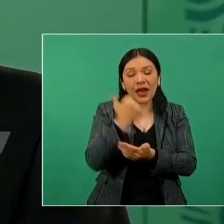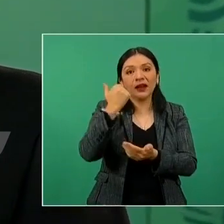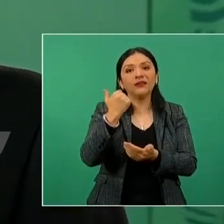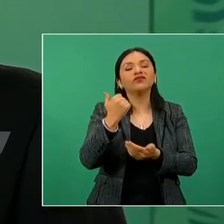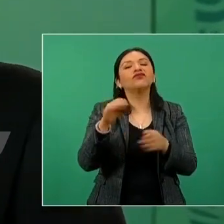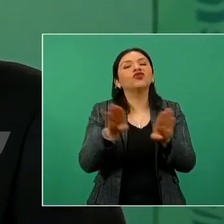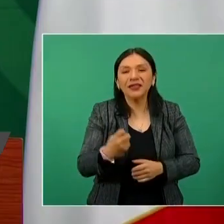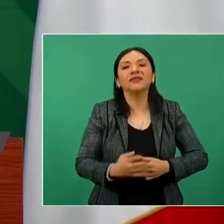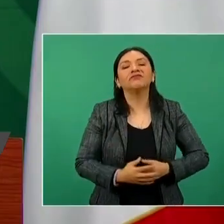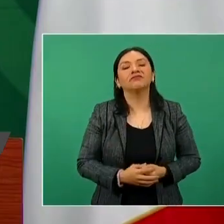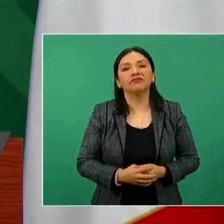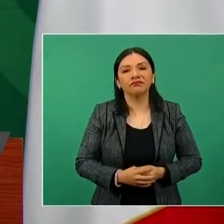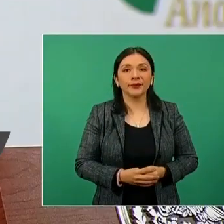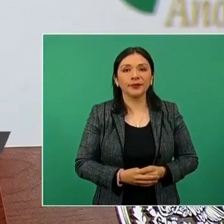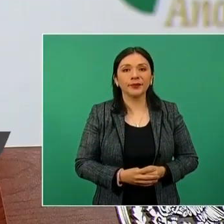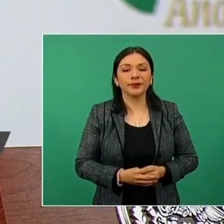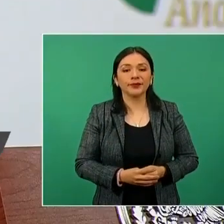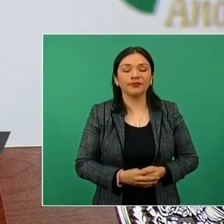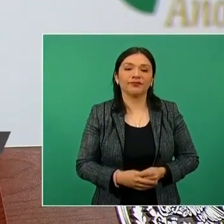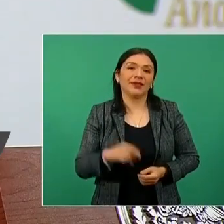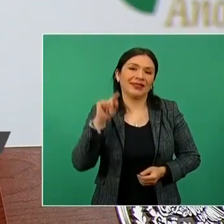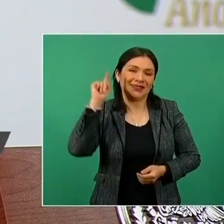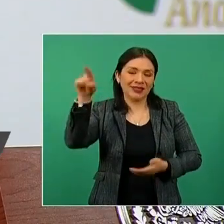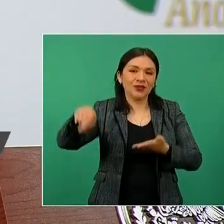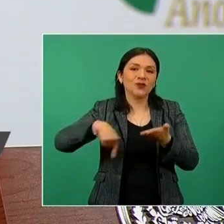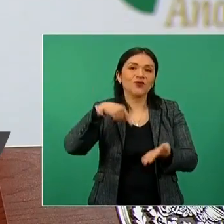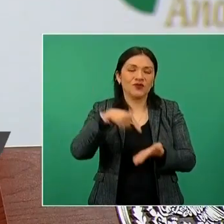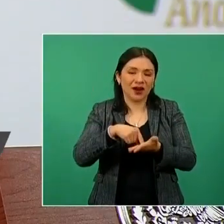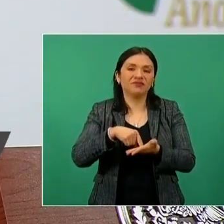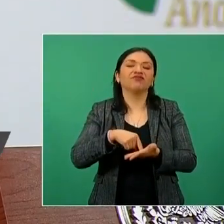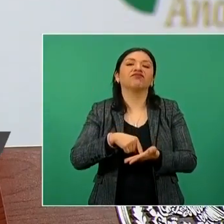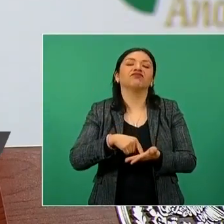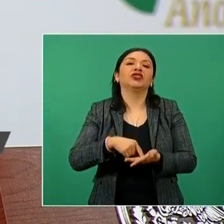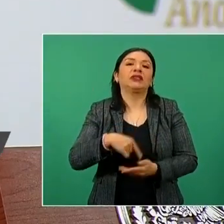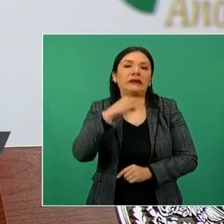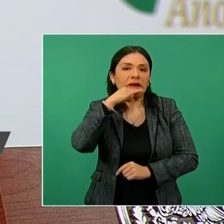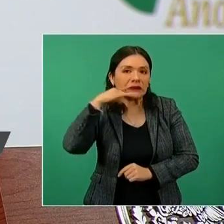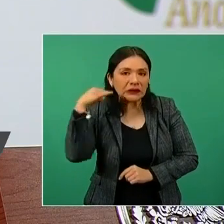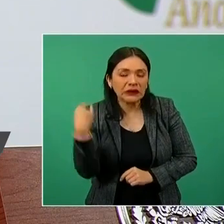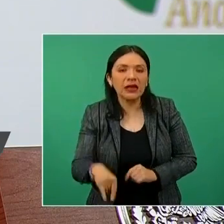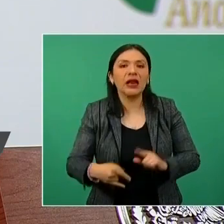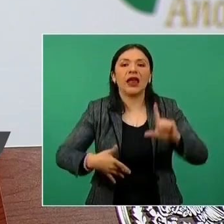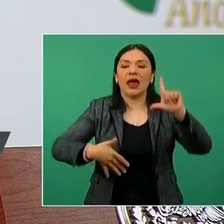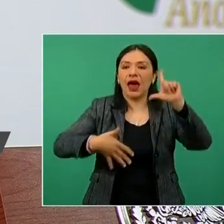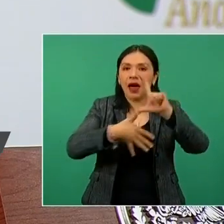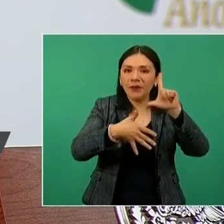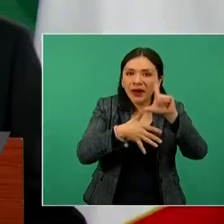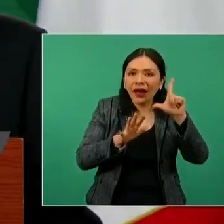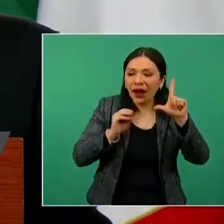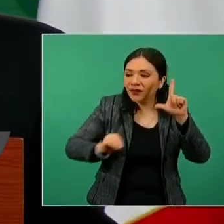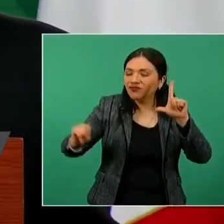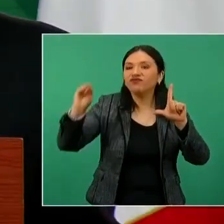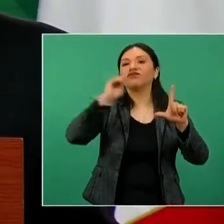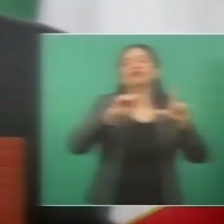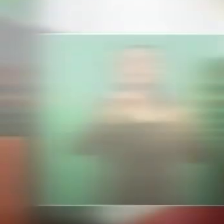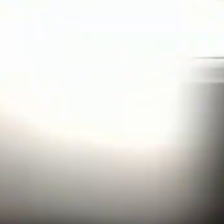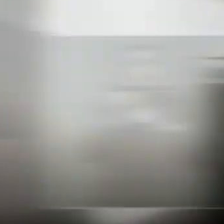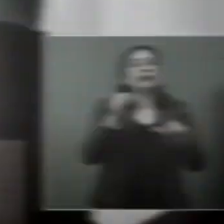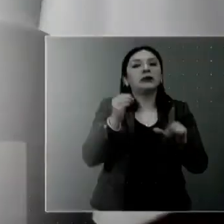democracia en Chile, en América Latina, el Caribe, en el mundo.